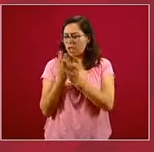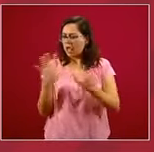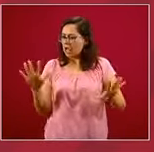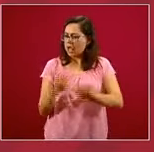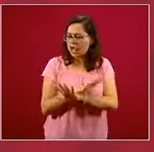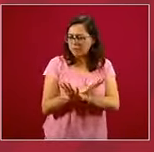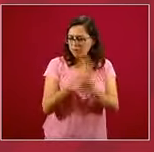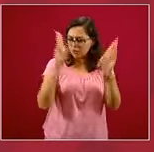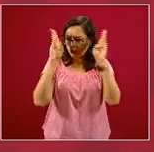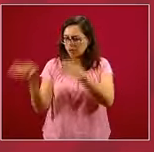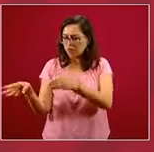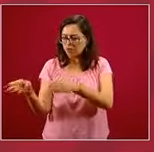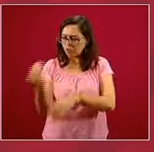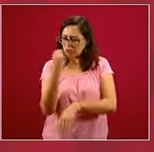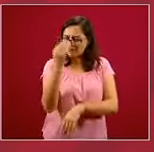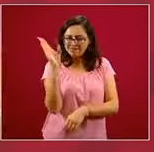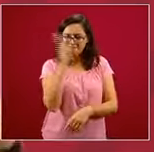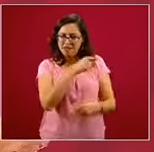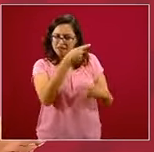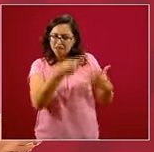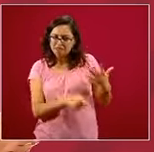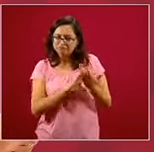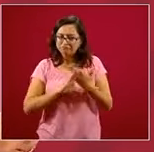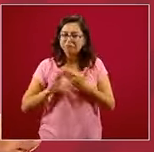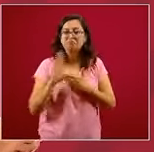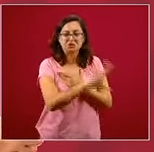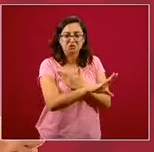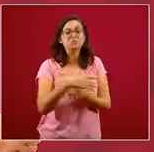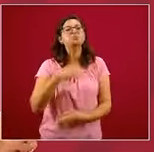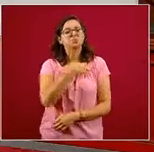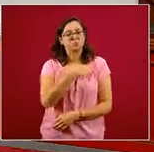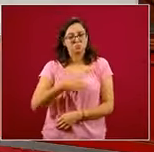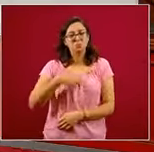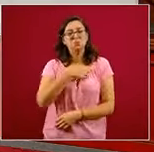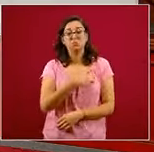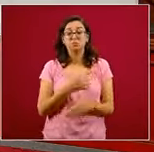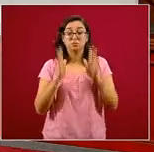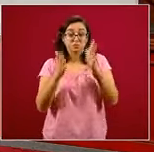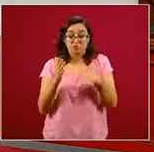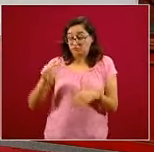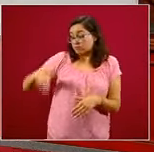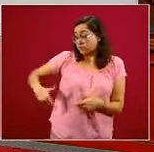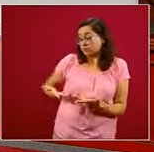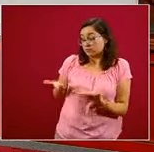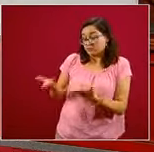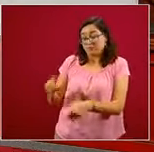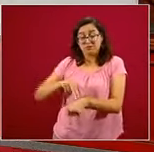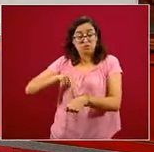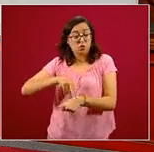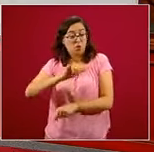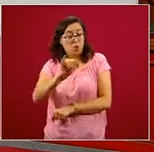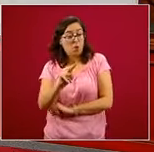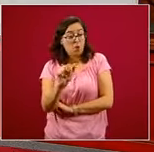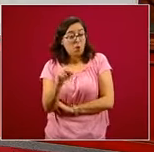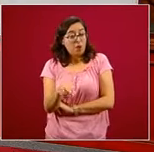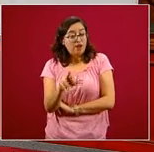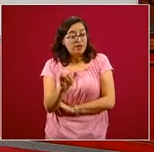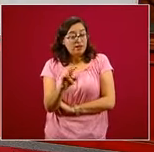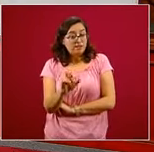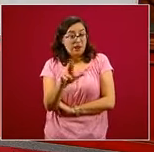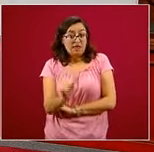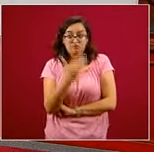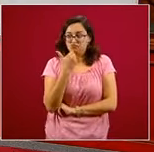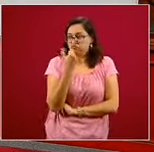respecto a nuestro sistema alimentario y como ha señalado el experto, el doctor Juan Rivera, la importancia de abordar